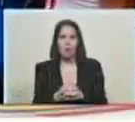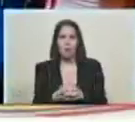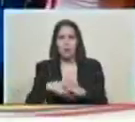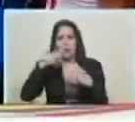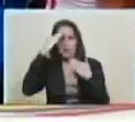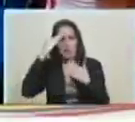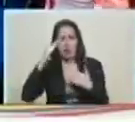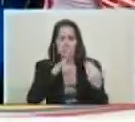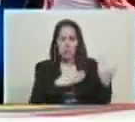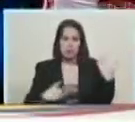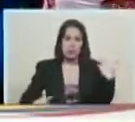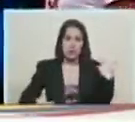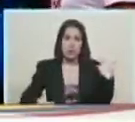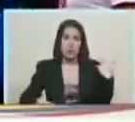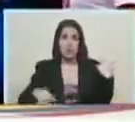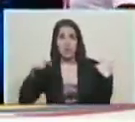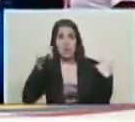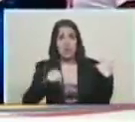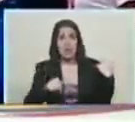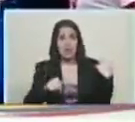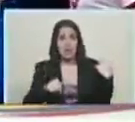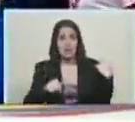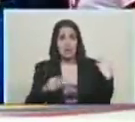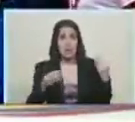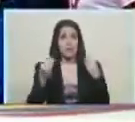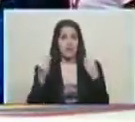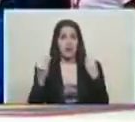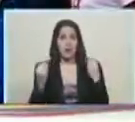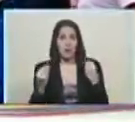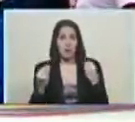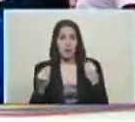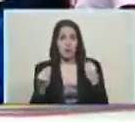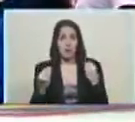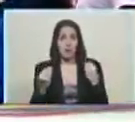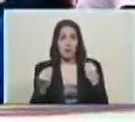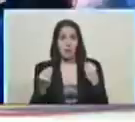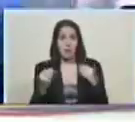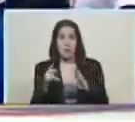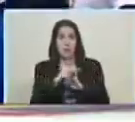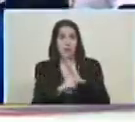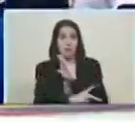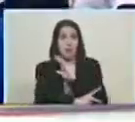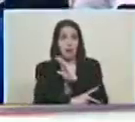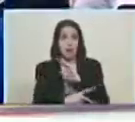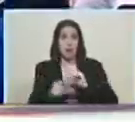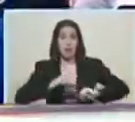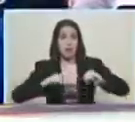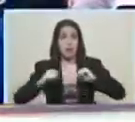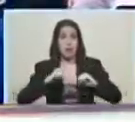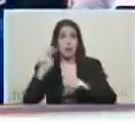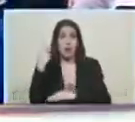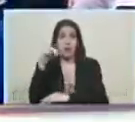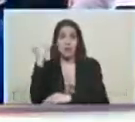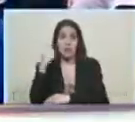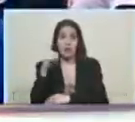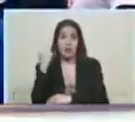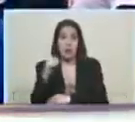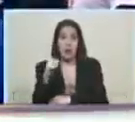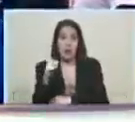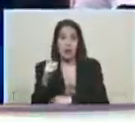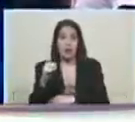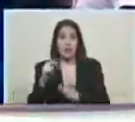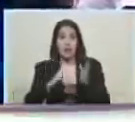Saludos, presidente, desde aquí del parque del Movimiento Nacional de Recreadores. Para decirle que con ustedes estamos